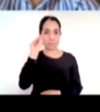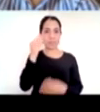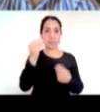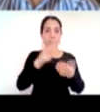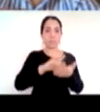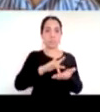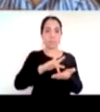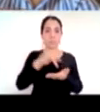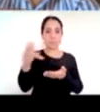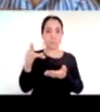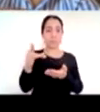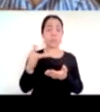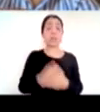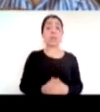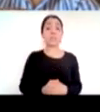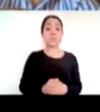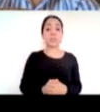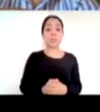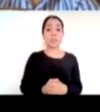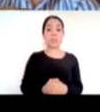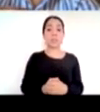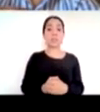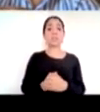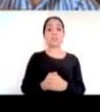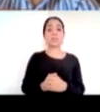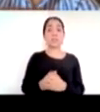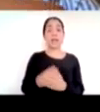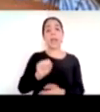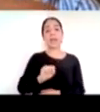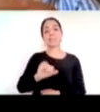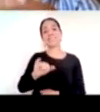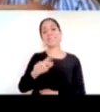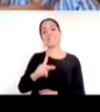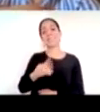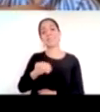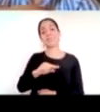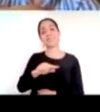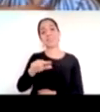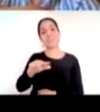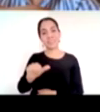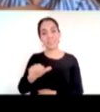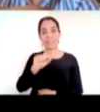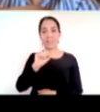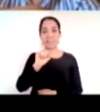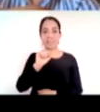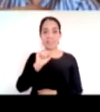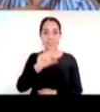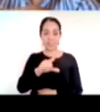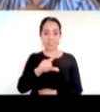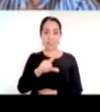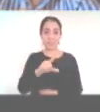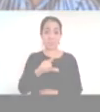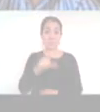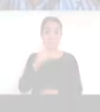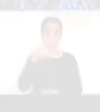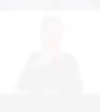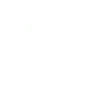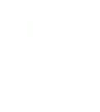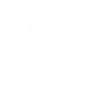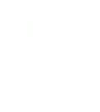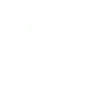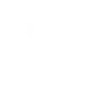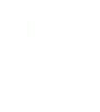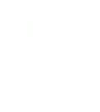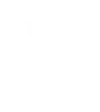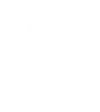todas estas reuniones aprovechando las tecnologías para seguir actualizándonos en